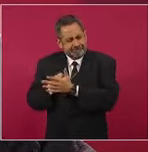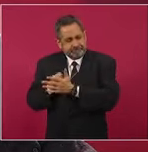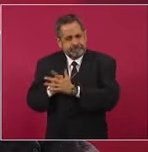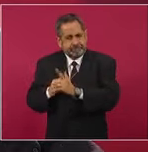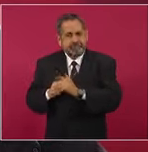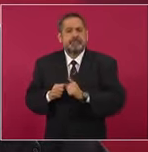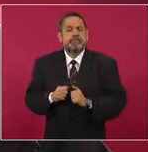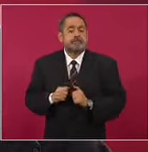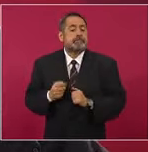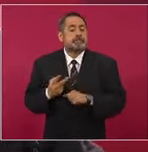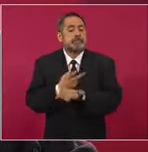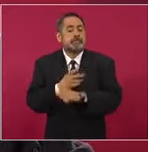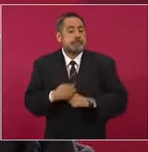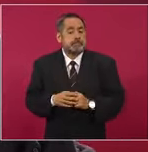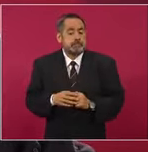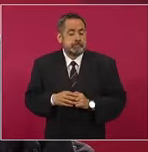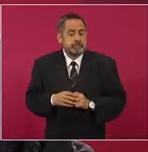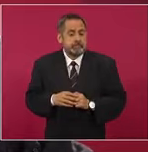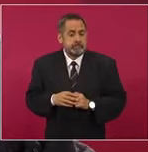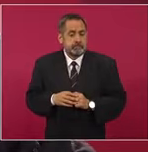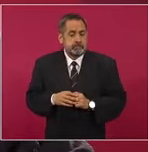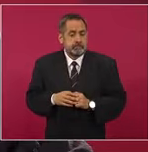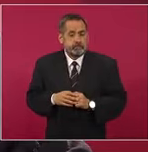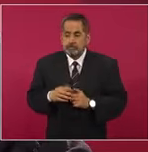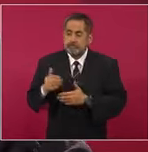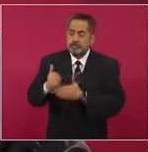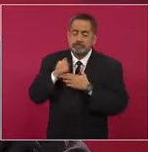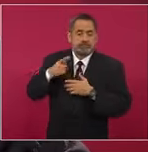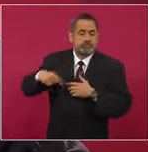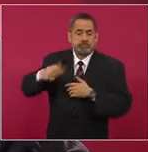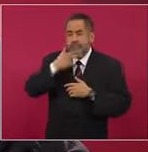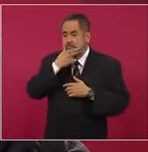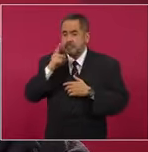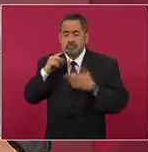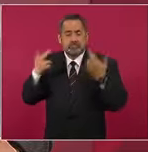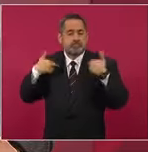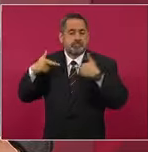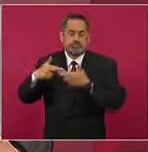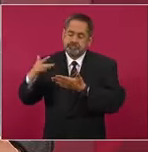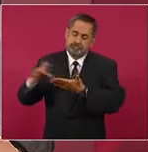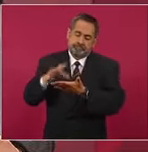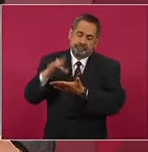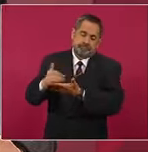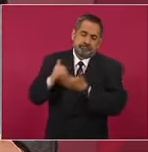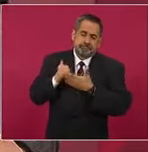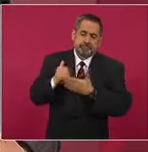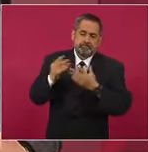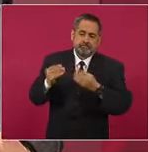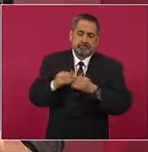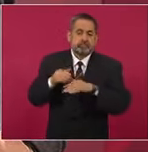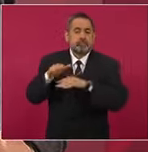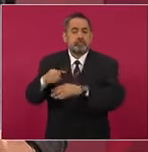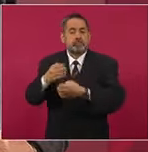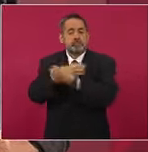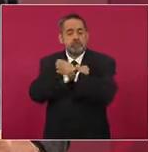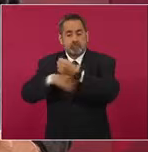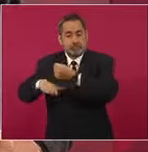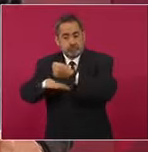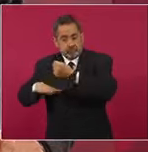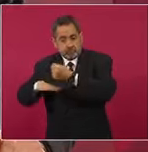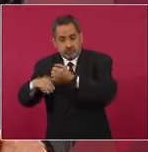y nos ayudaron las maestras y los maestros, sobre todo de educación básica,